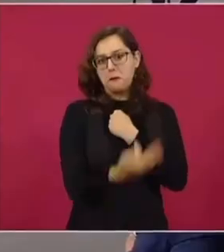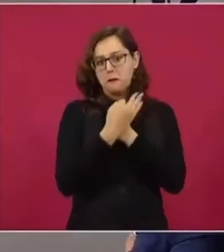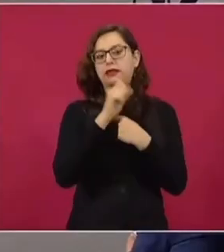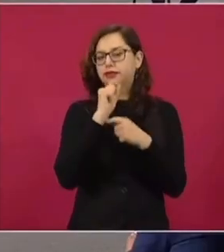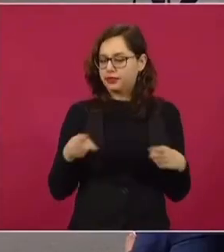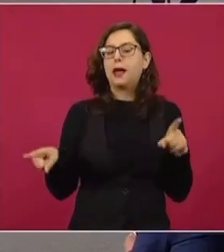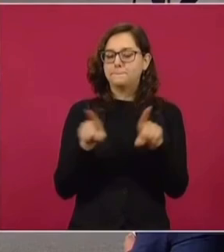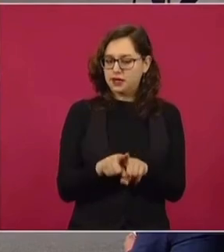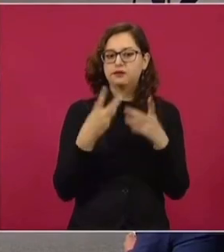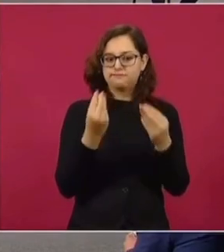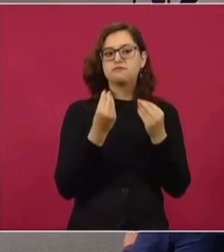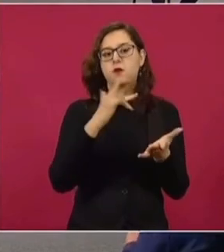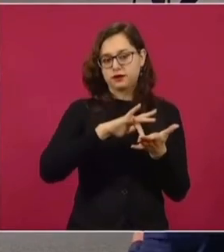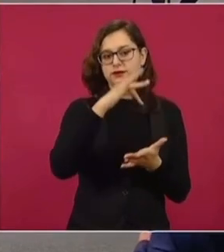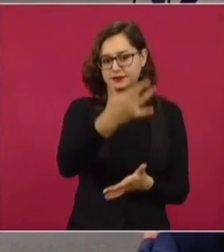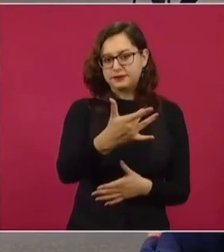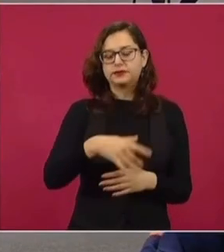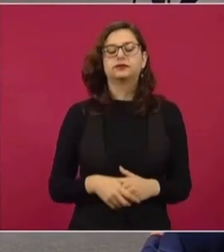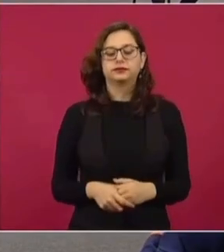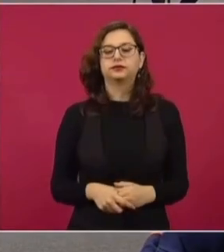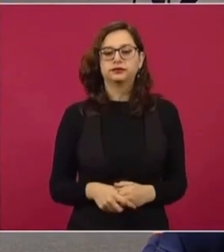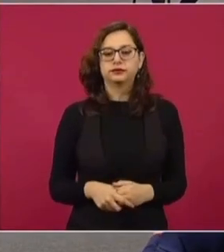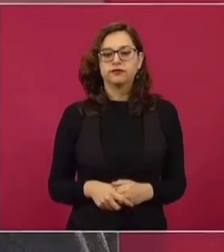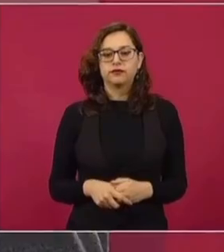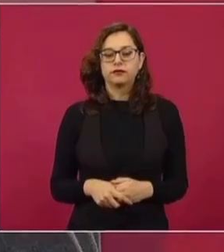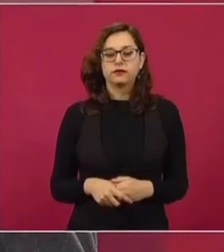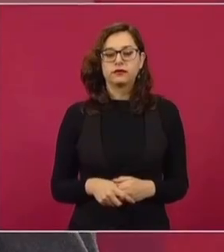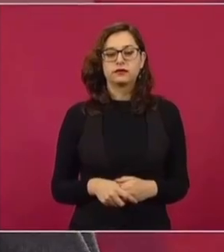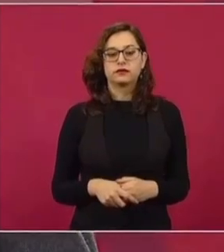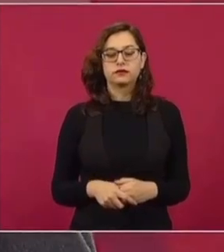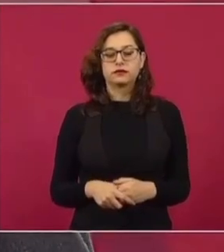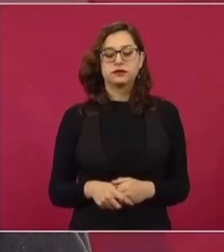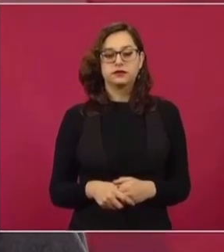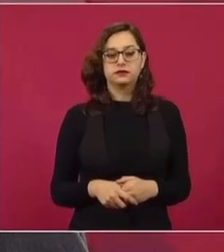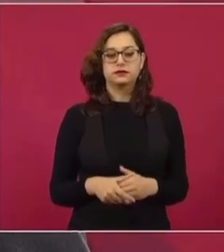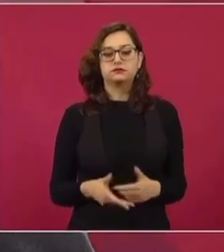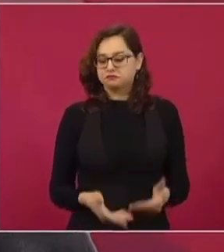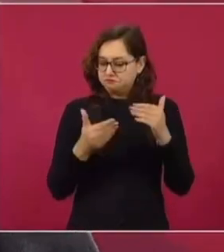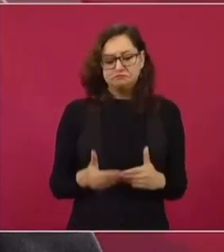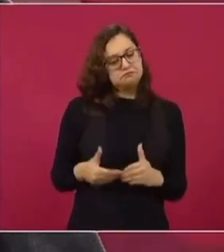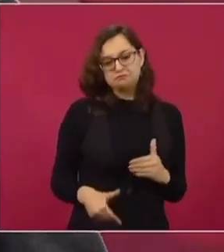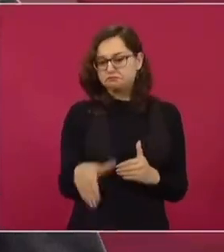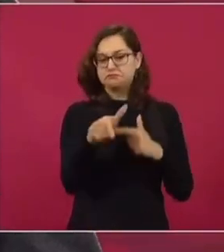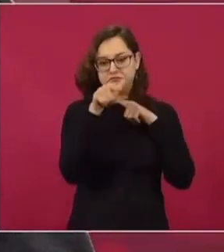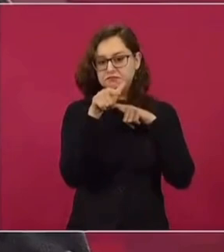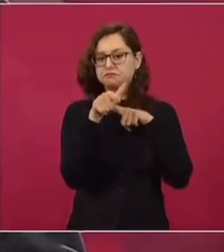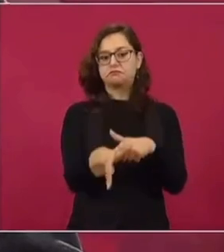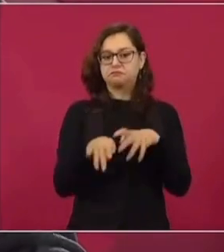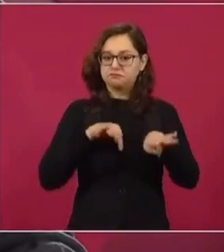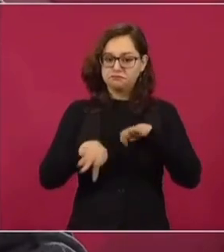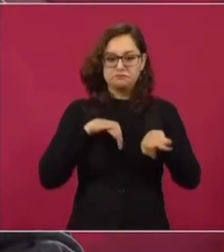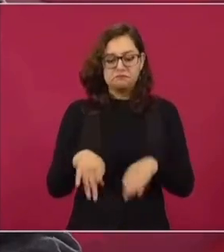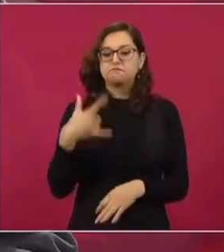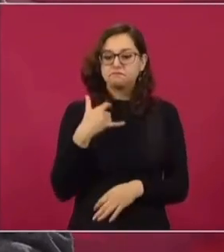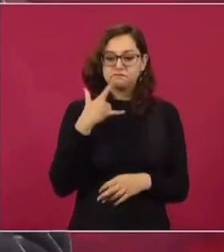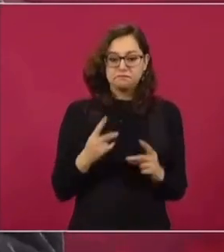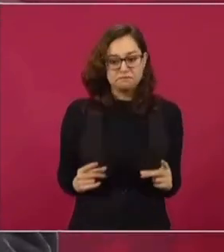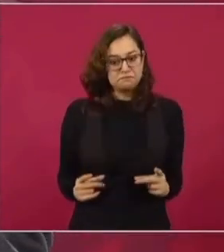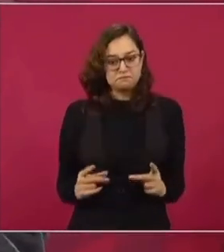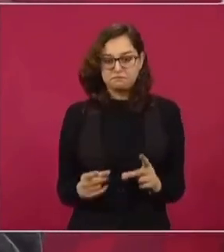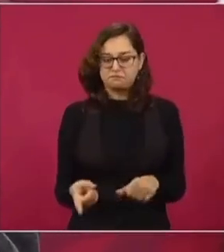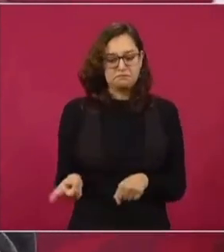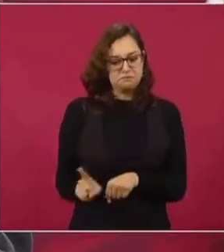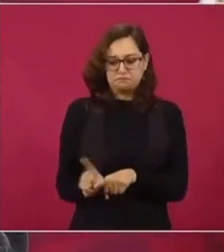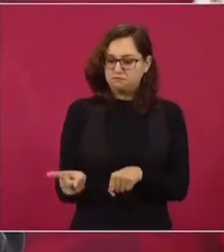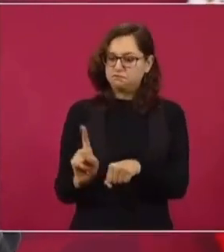que expresaron su solidaridad con mi estado de salud. Y ya vamos hacia adelante, a seguir trabajando de tiempo